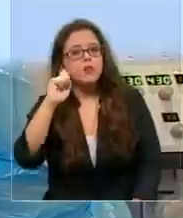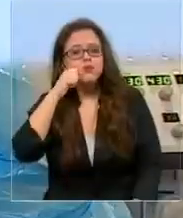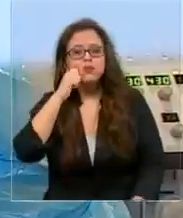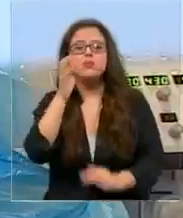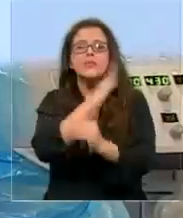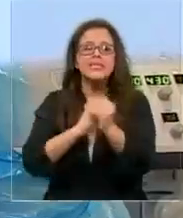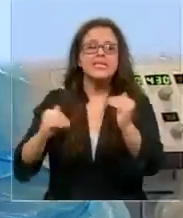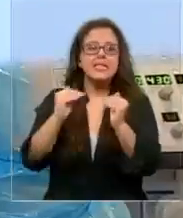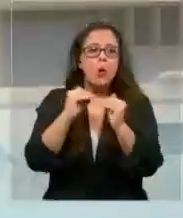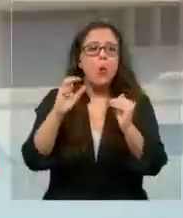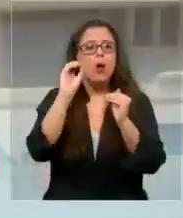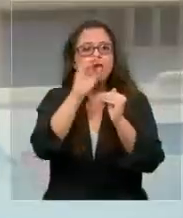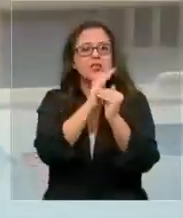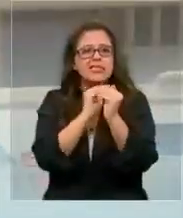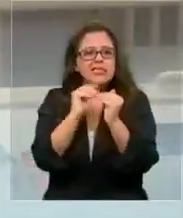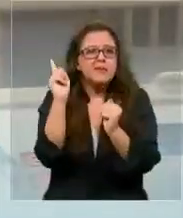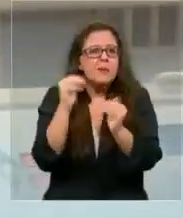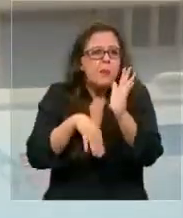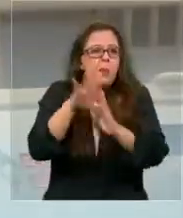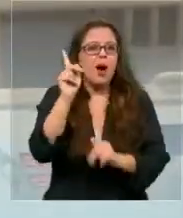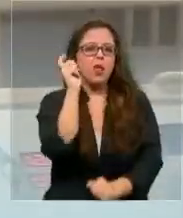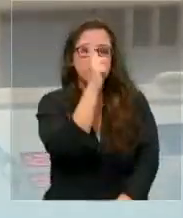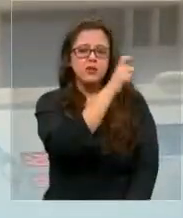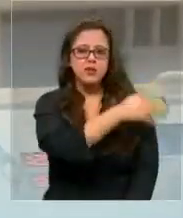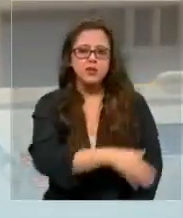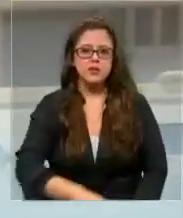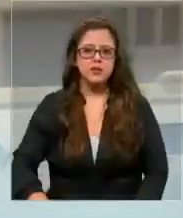igual o incluso más complejos.